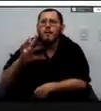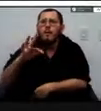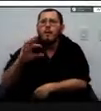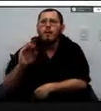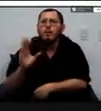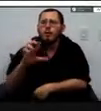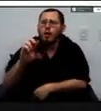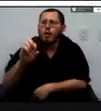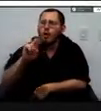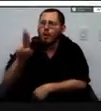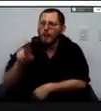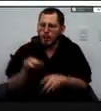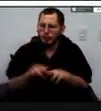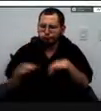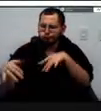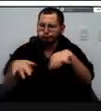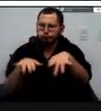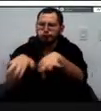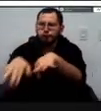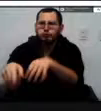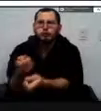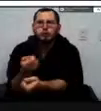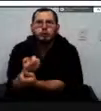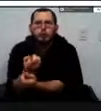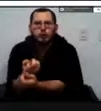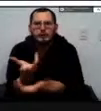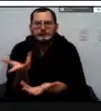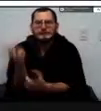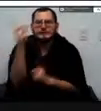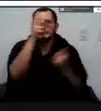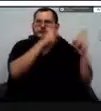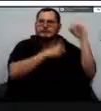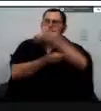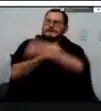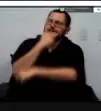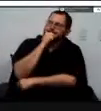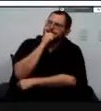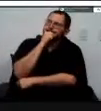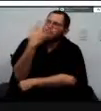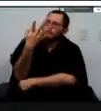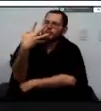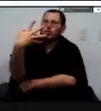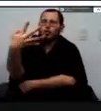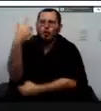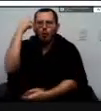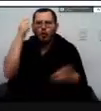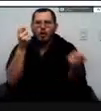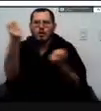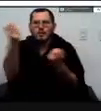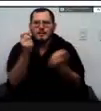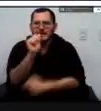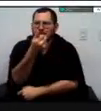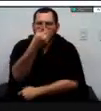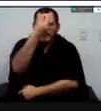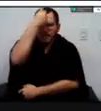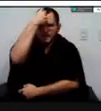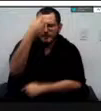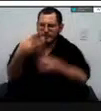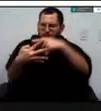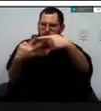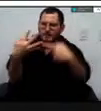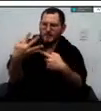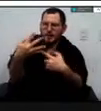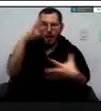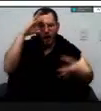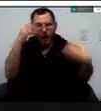pues es dentro de esas cuatro estrategias iniciales que estamos trabajando con las mineras pues hay varias que